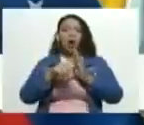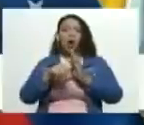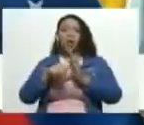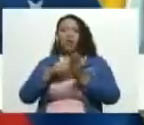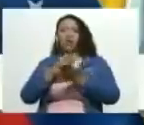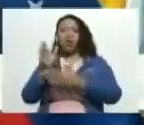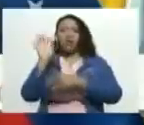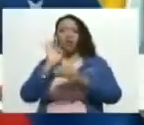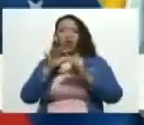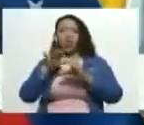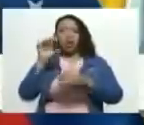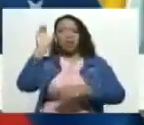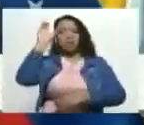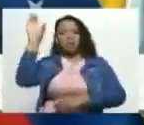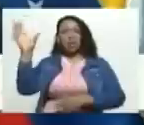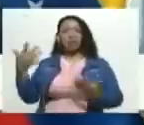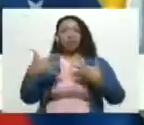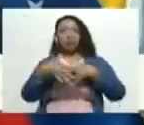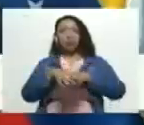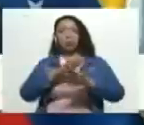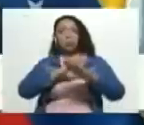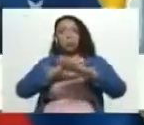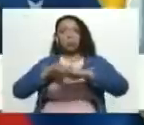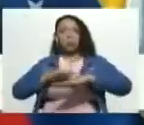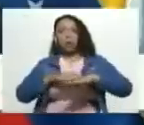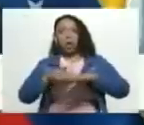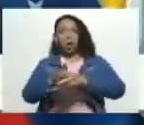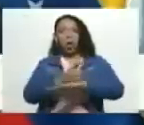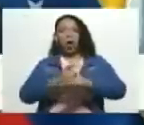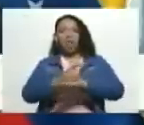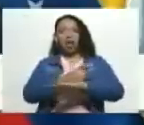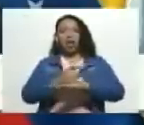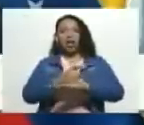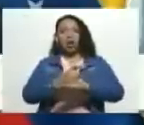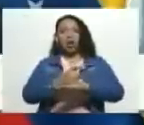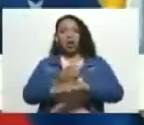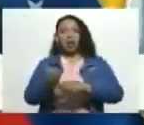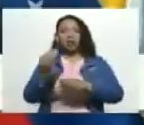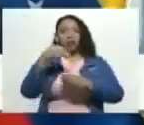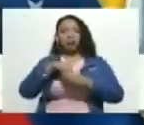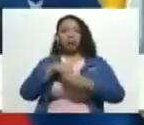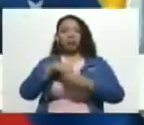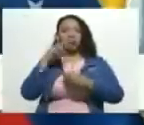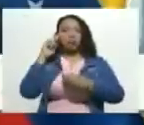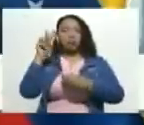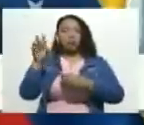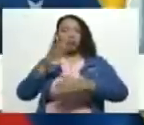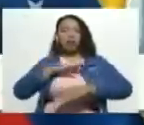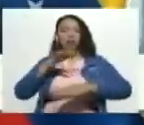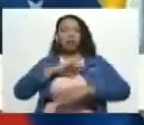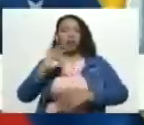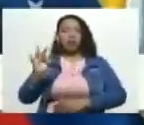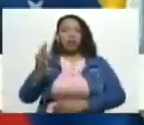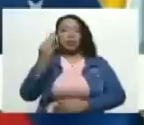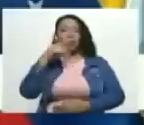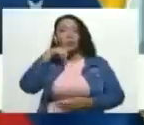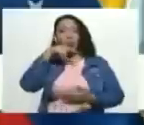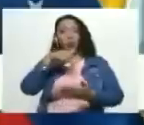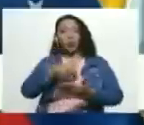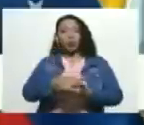de la nación los integrantes del llamado gobierno interino han adquirido bienes a nombre de terceras personas